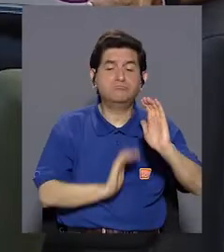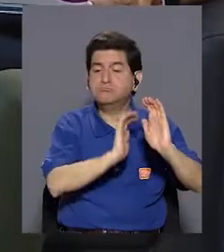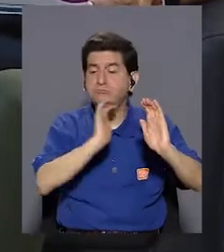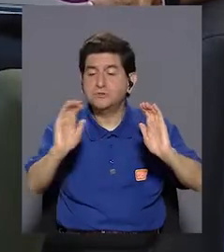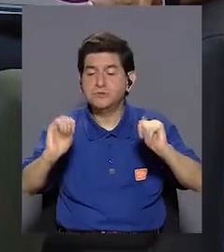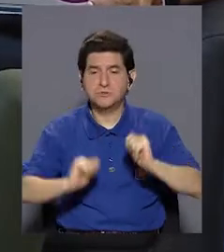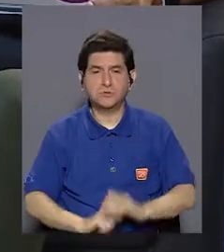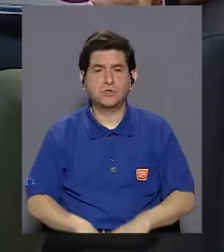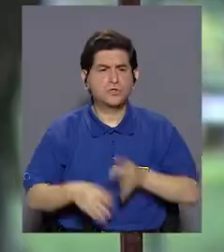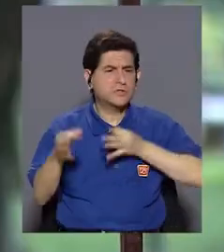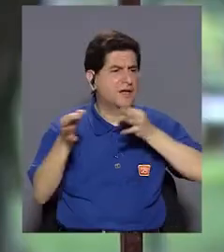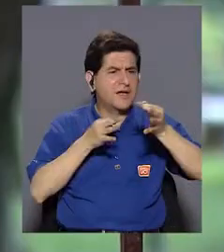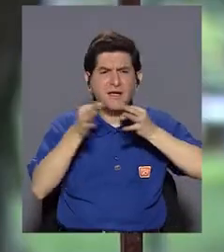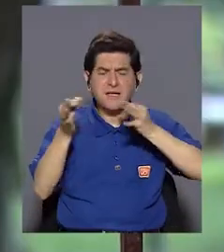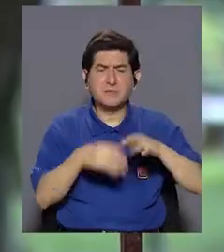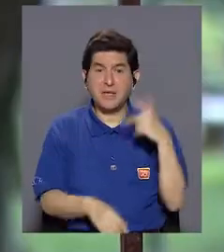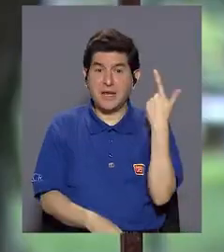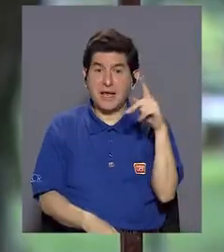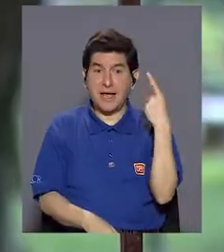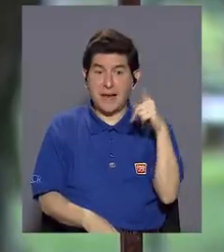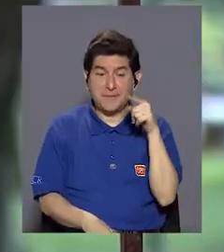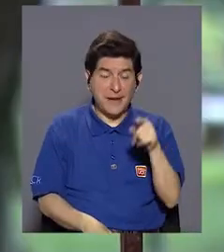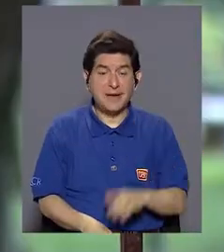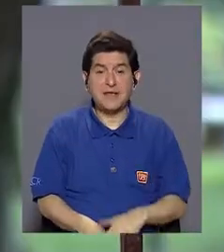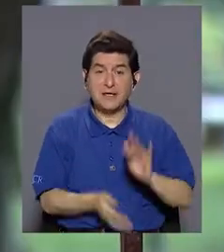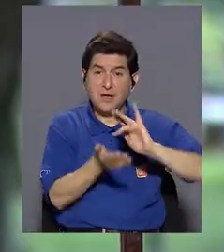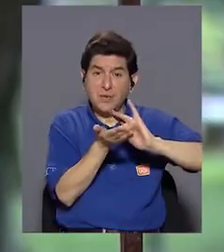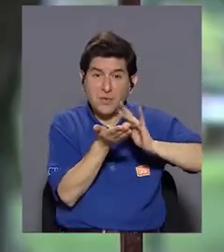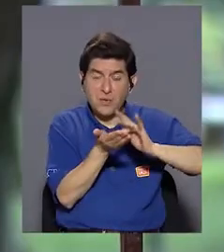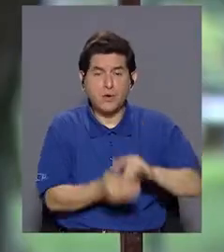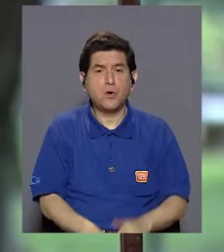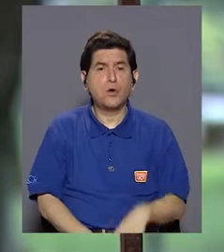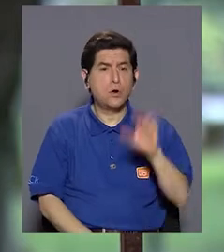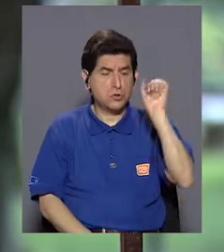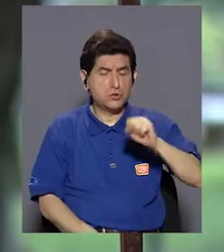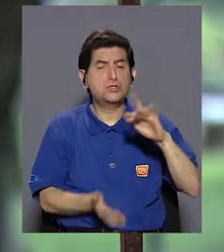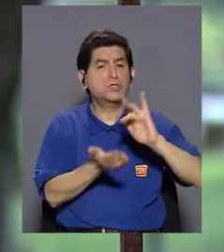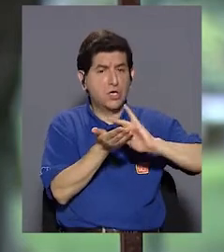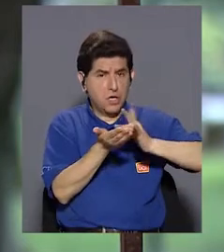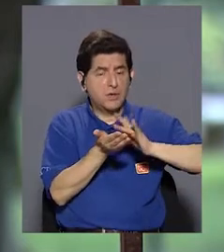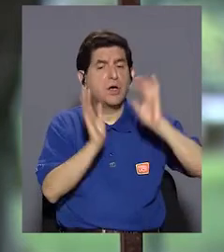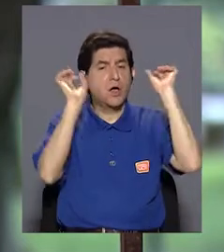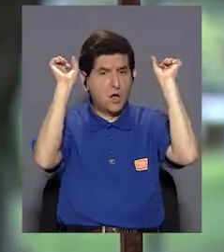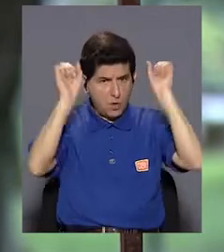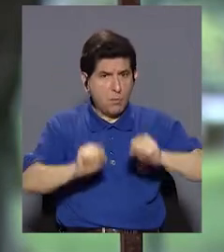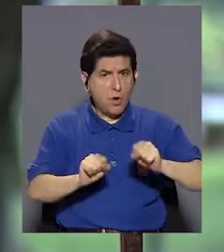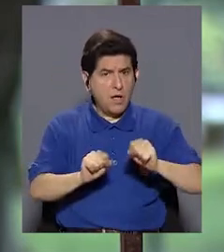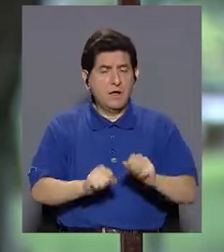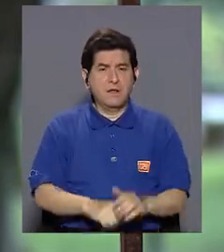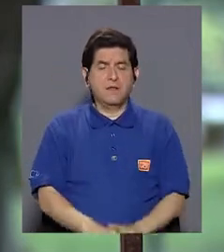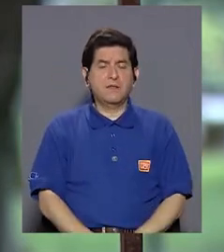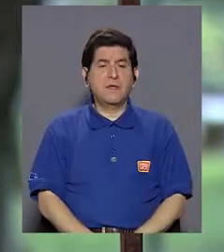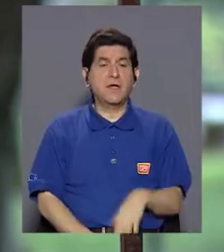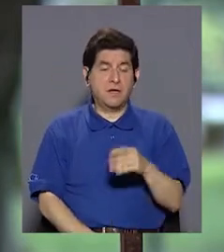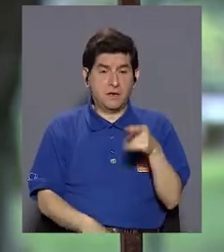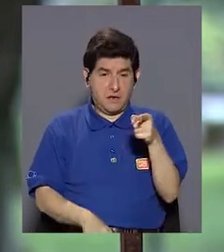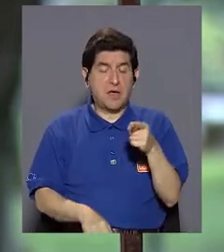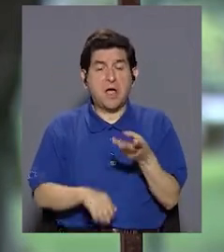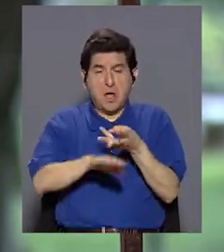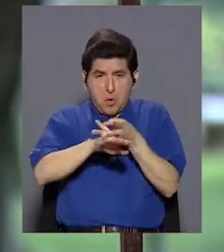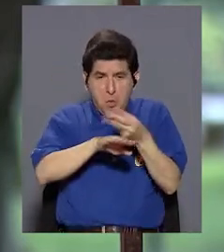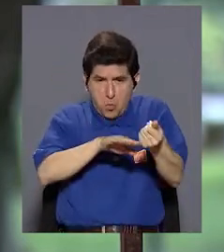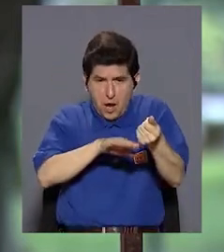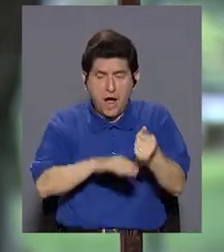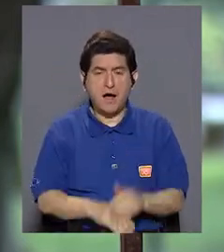niños, en explicarles un poco la peligrosidad de los medicamentos, que si bien es cierto, los medicamentos pueden curar,